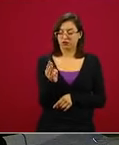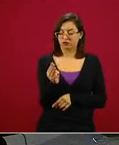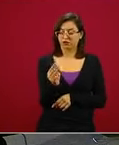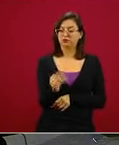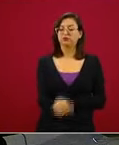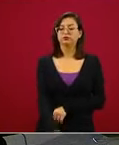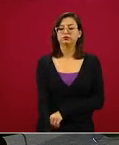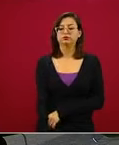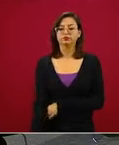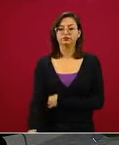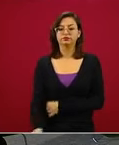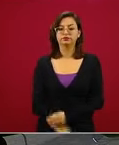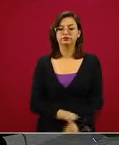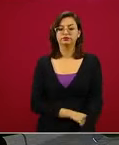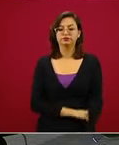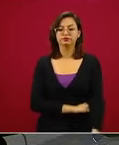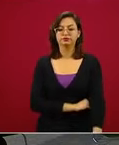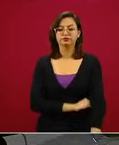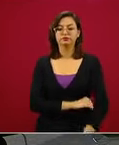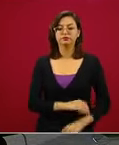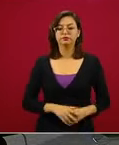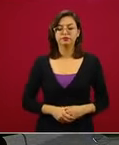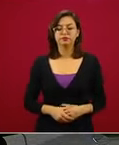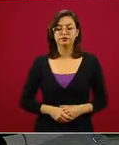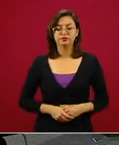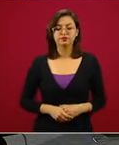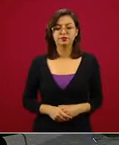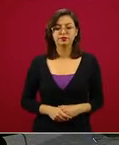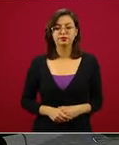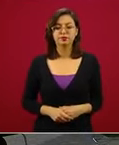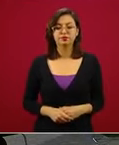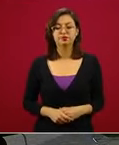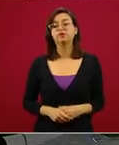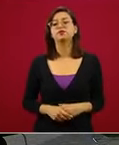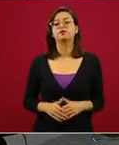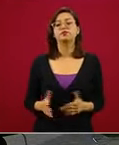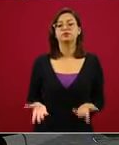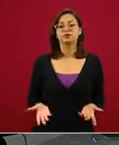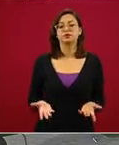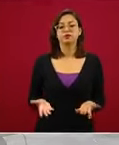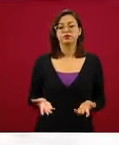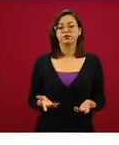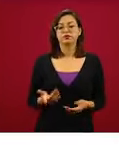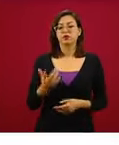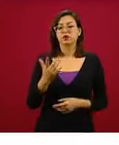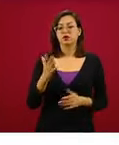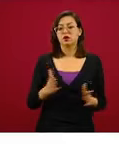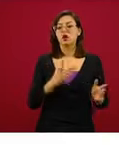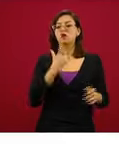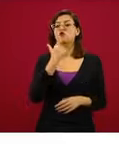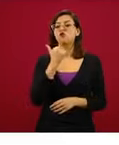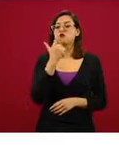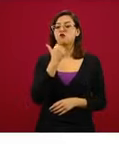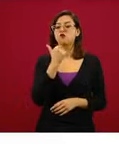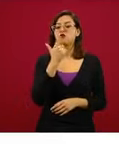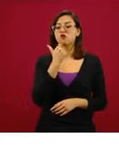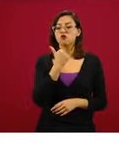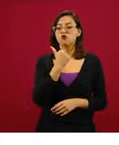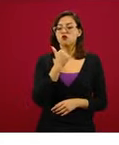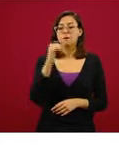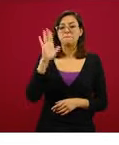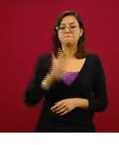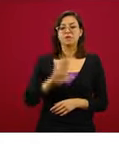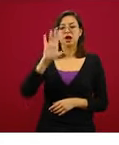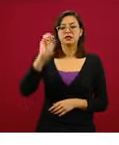Adelante. Este es el semáforo. Es un semáforo que tiene